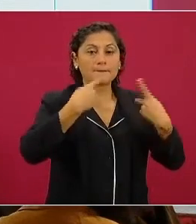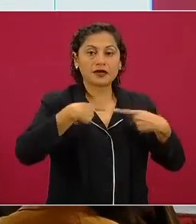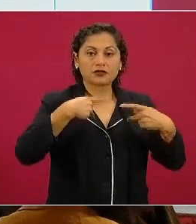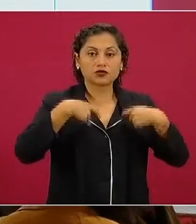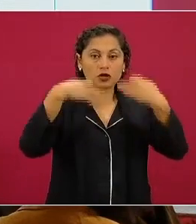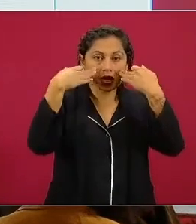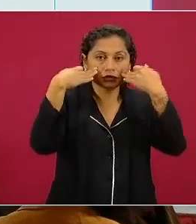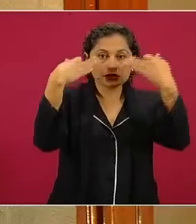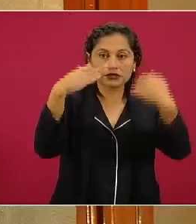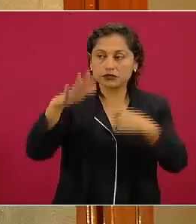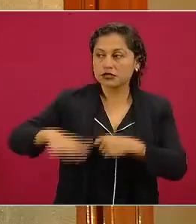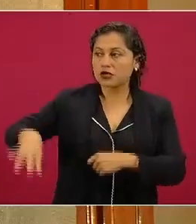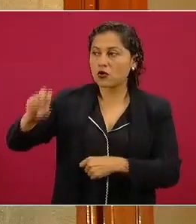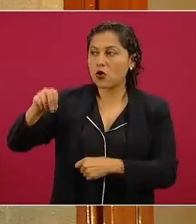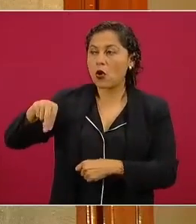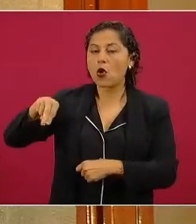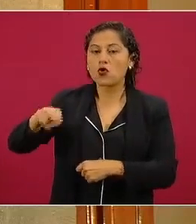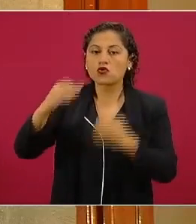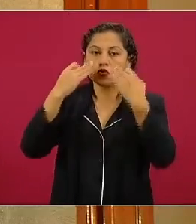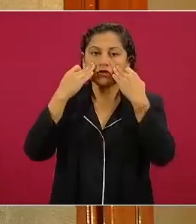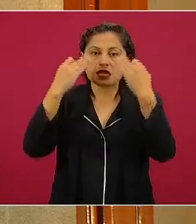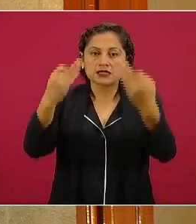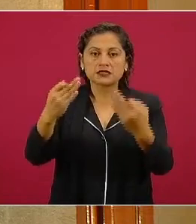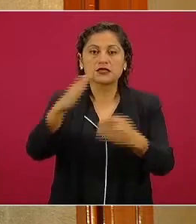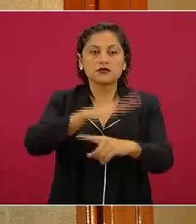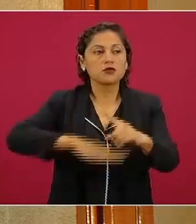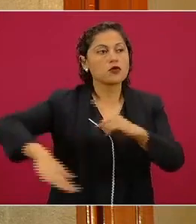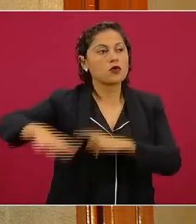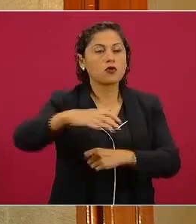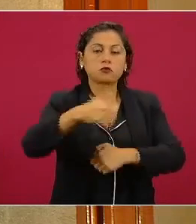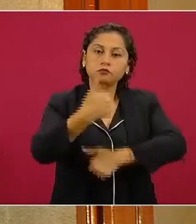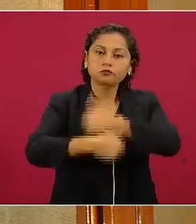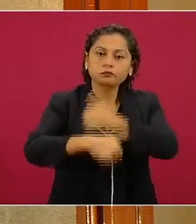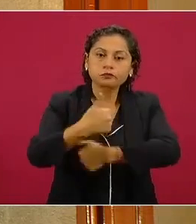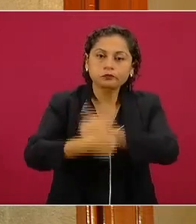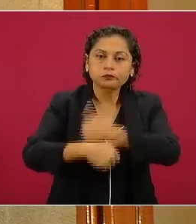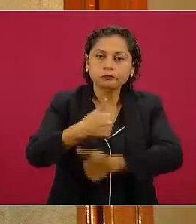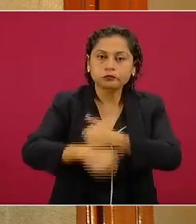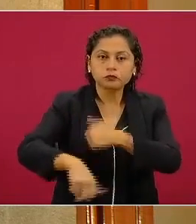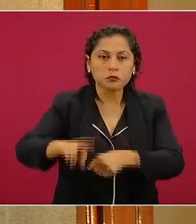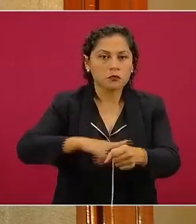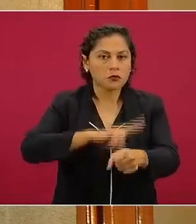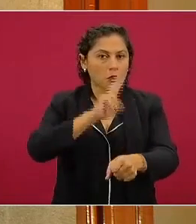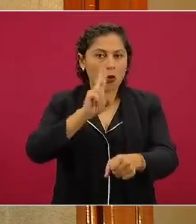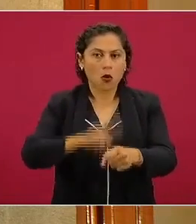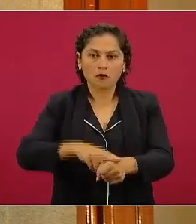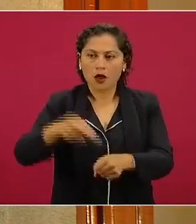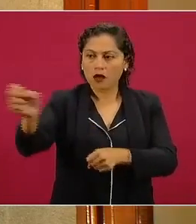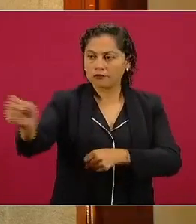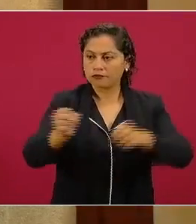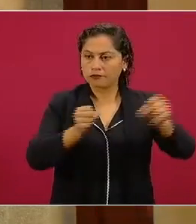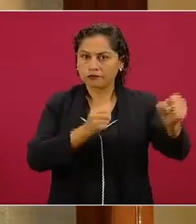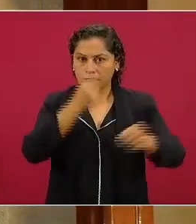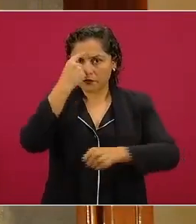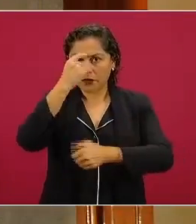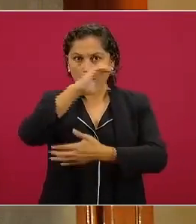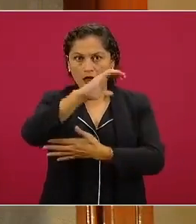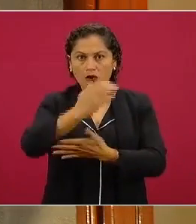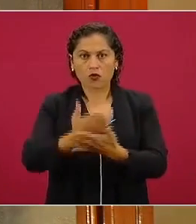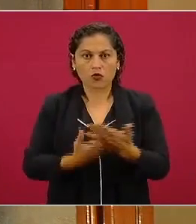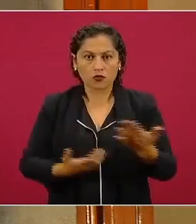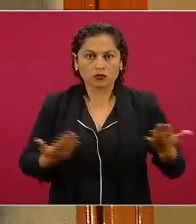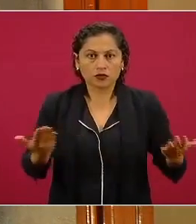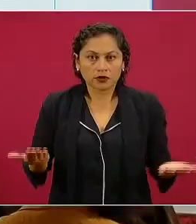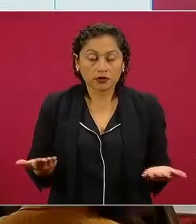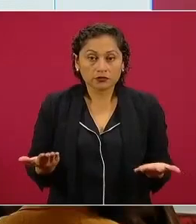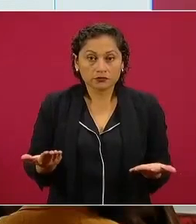esto se está dando en todos los casos y como no va a haber participación